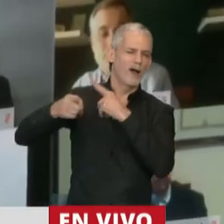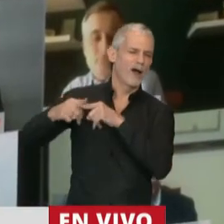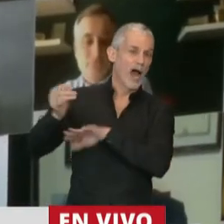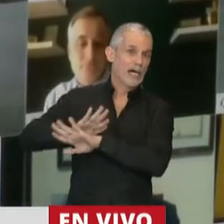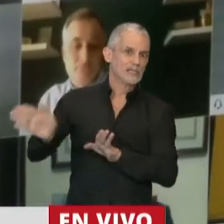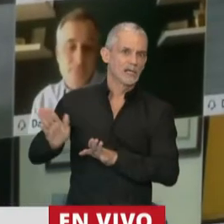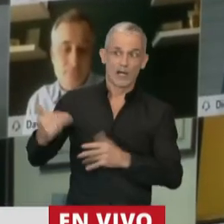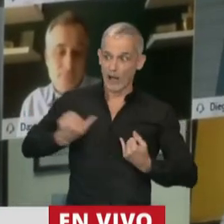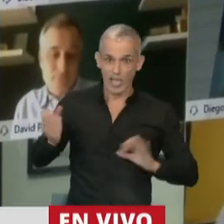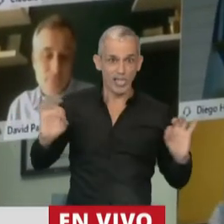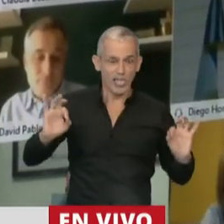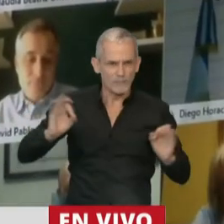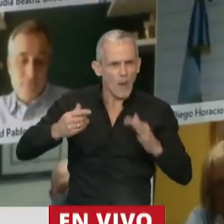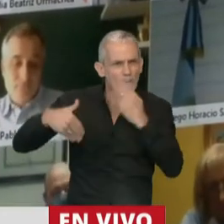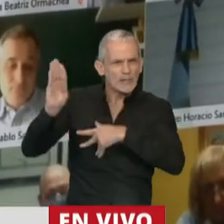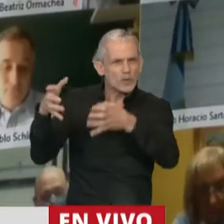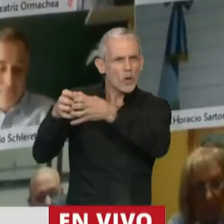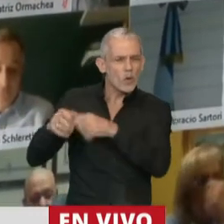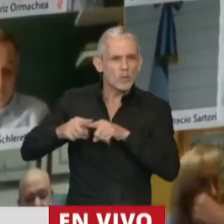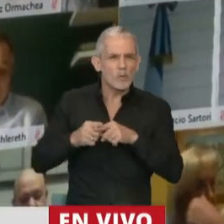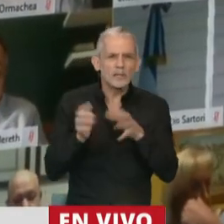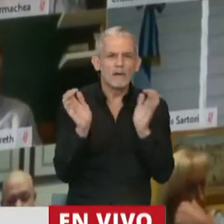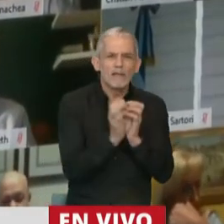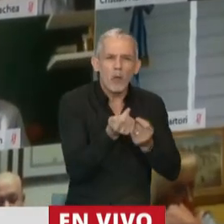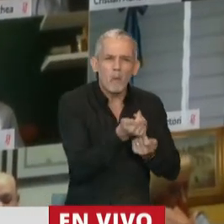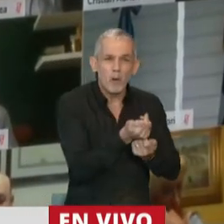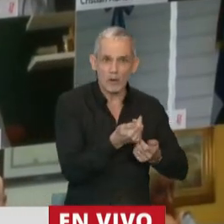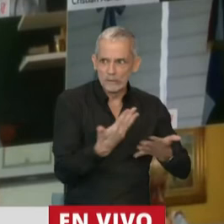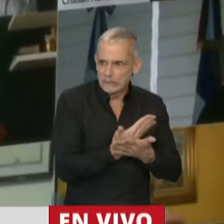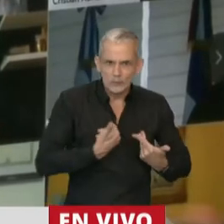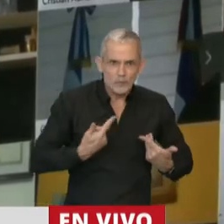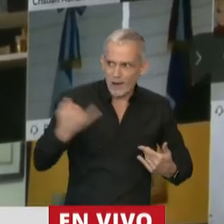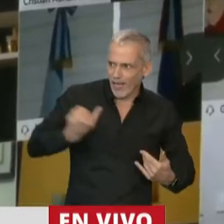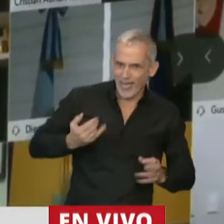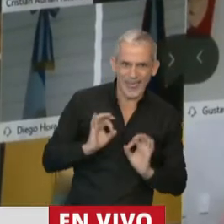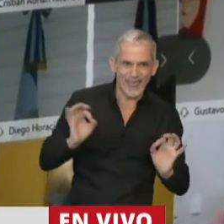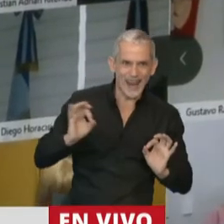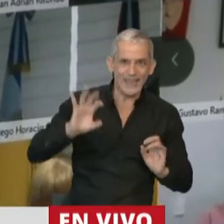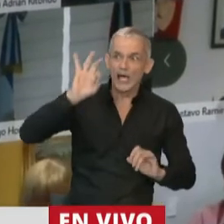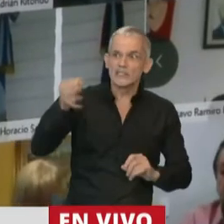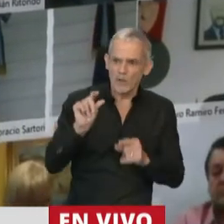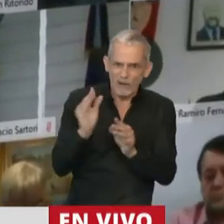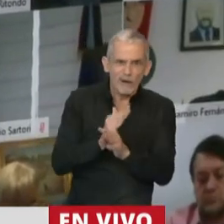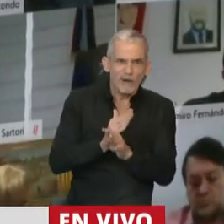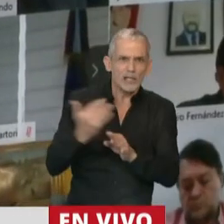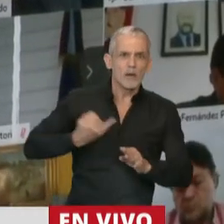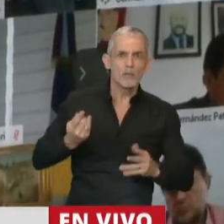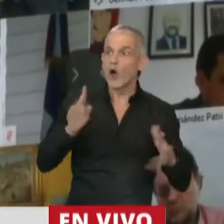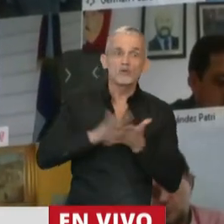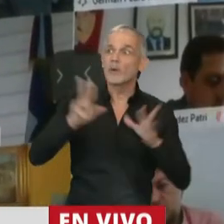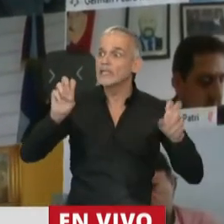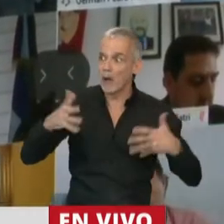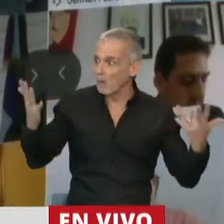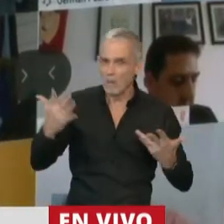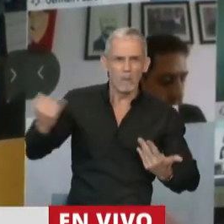pareciera ser que la mayoría de los bloques minoritarios estamos sufriendo lo mismo, nos enteramos un rato antes de qué vamos a sesionar